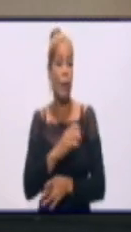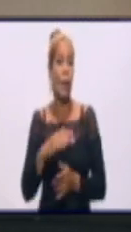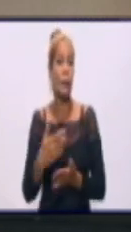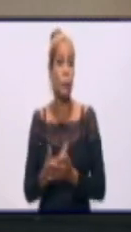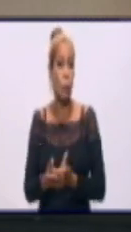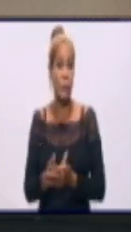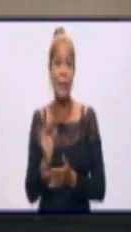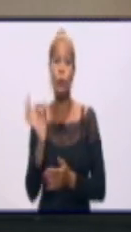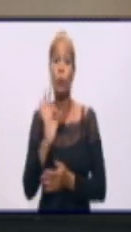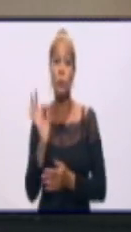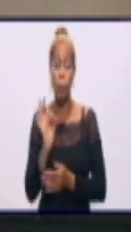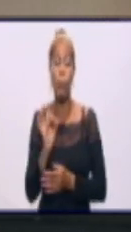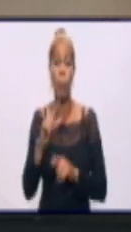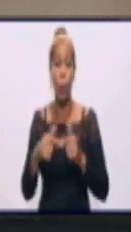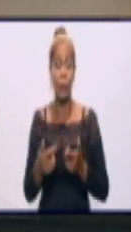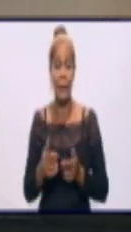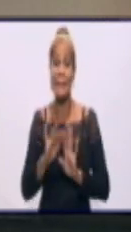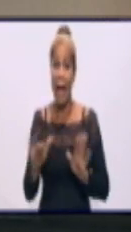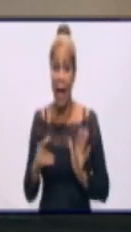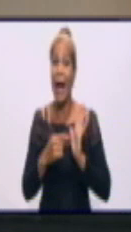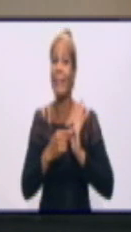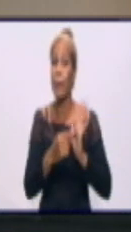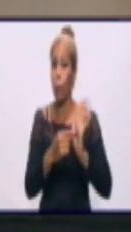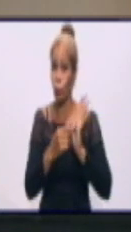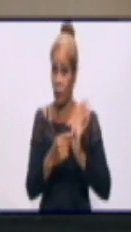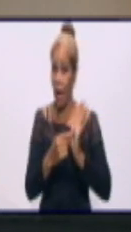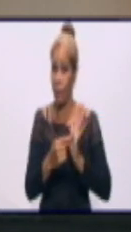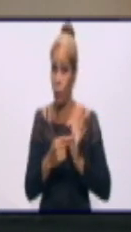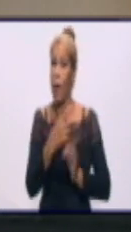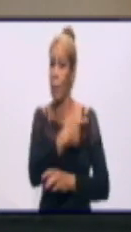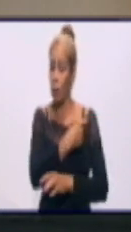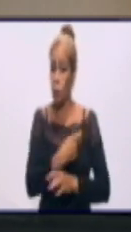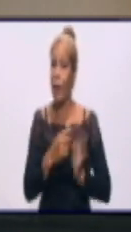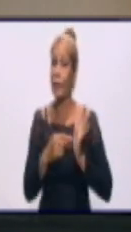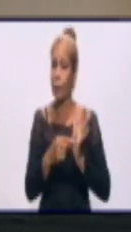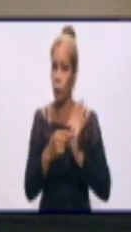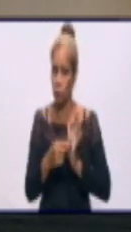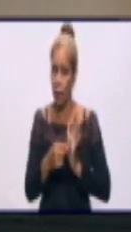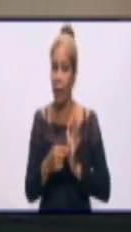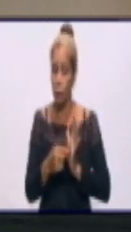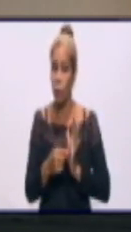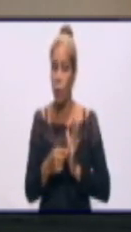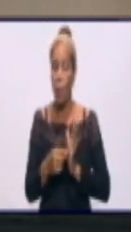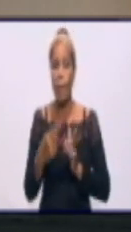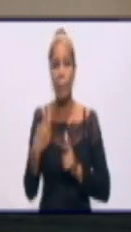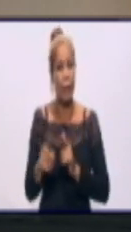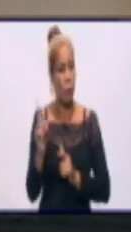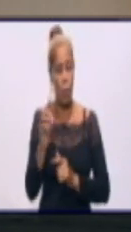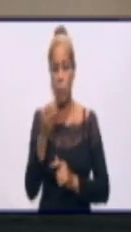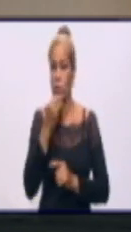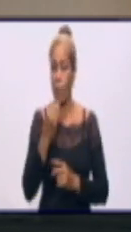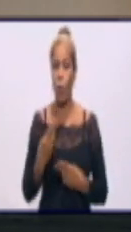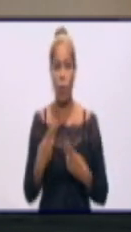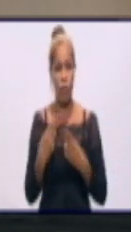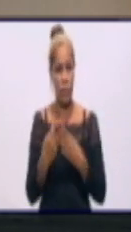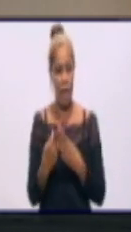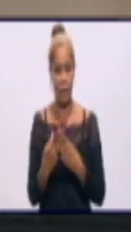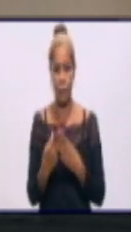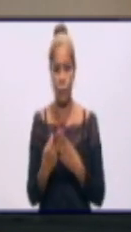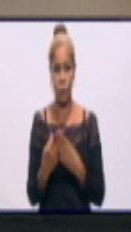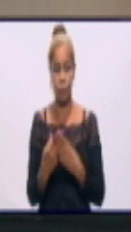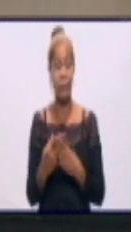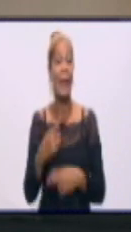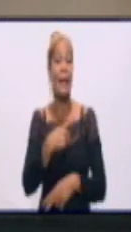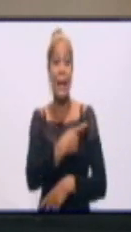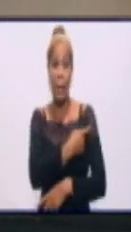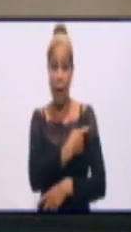demostrada alta eficacia, ya está resuelto el problema de la COVID y nos confiamos y nos descuidamos. No es así. La